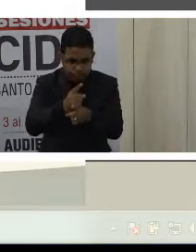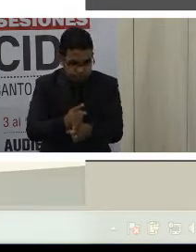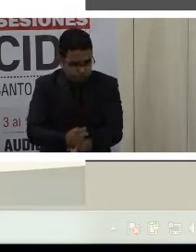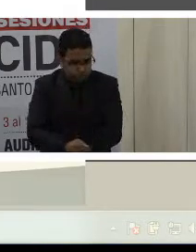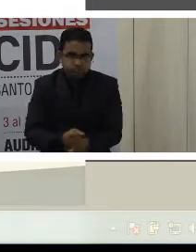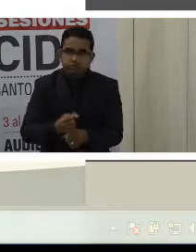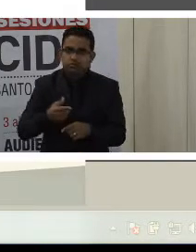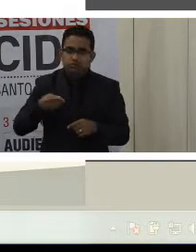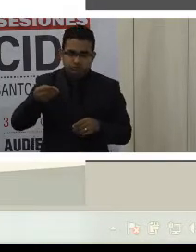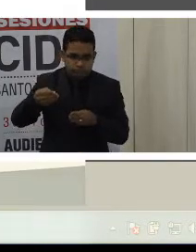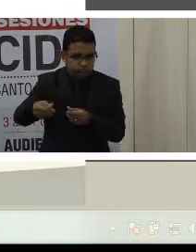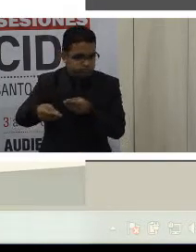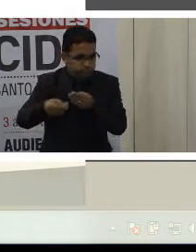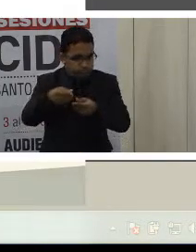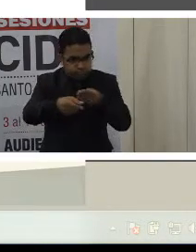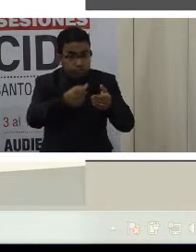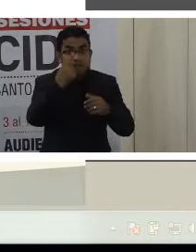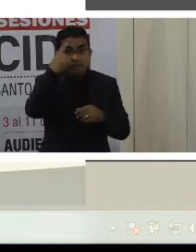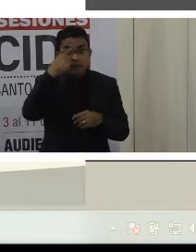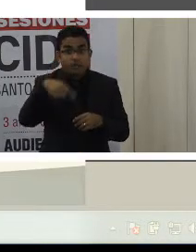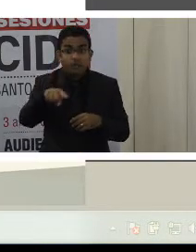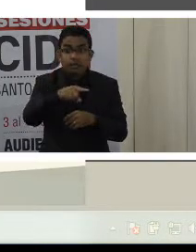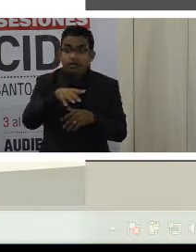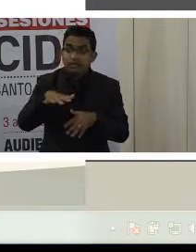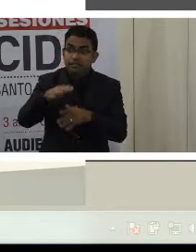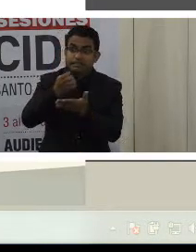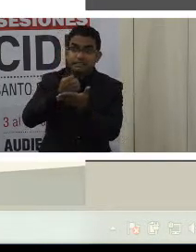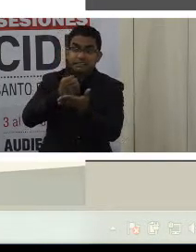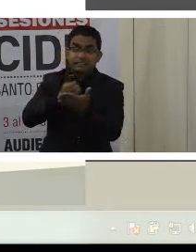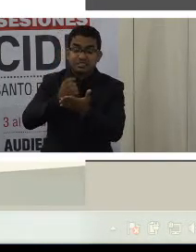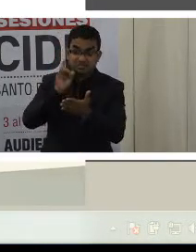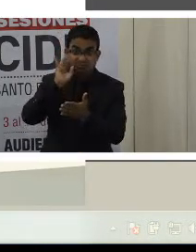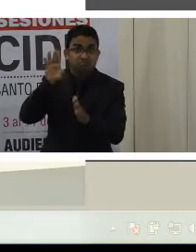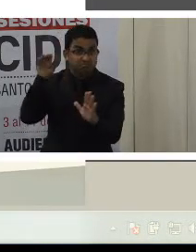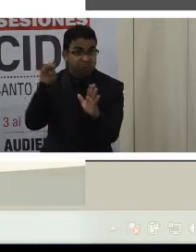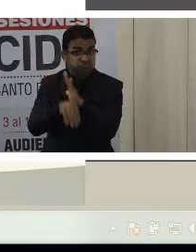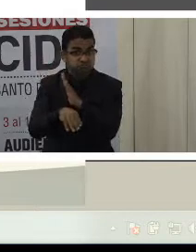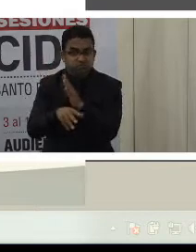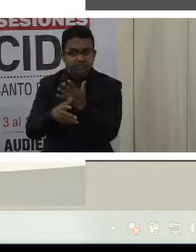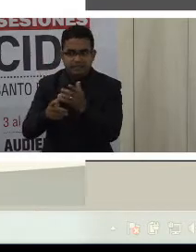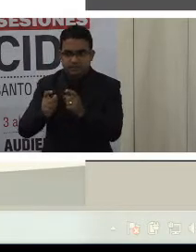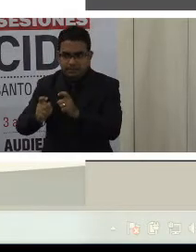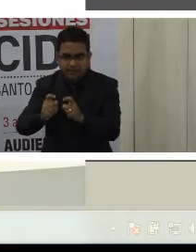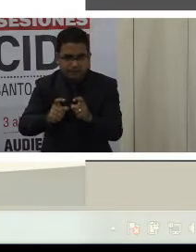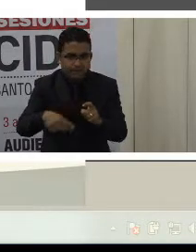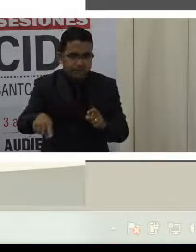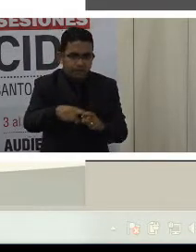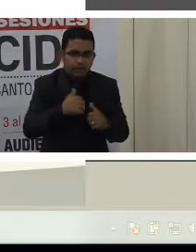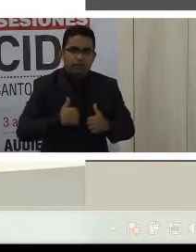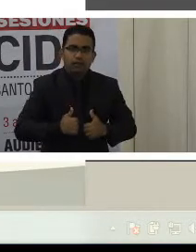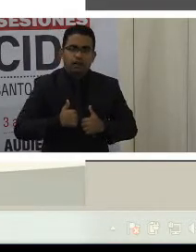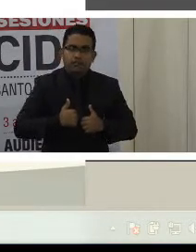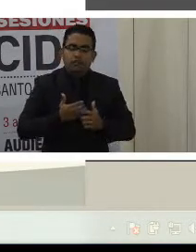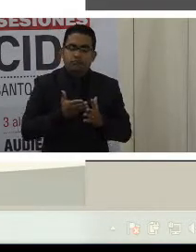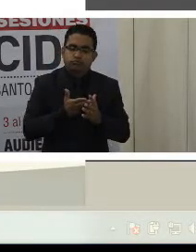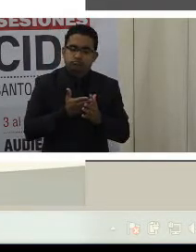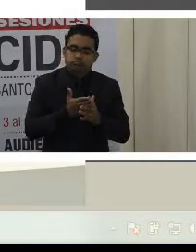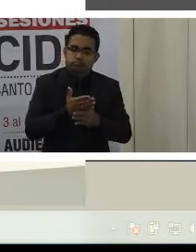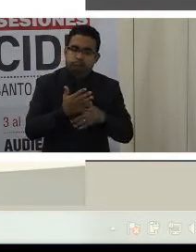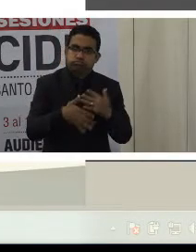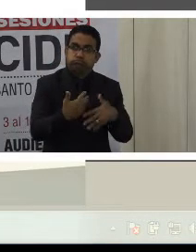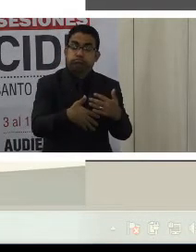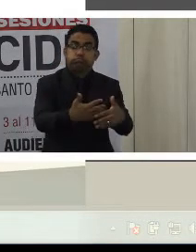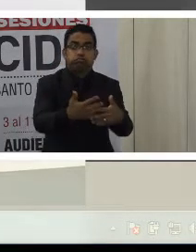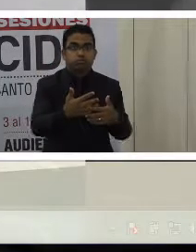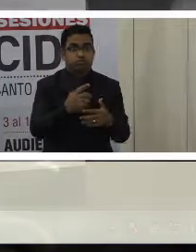el impacto que la situación económica está generando sobre el pueblo venezolano, producto de las acciones que